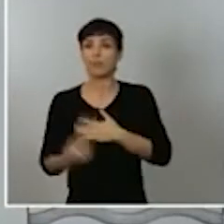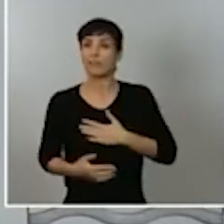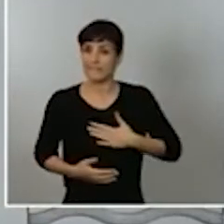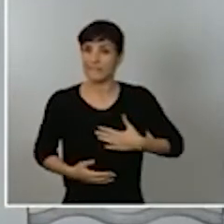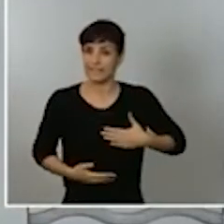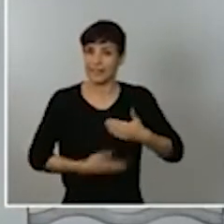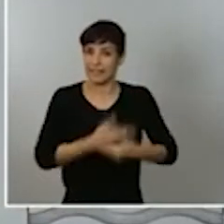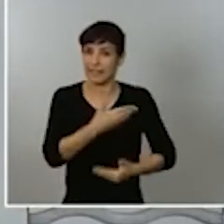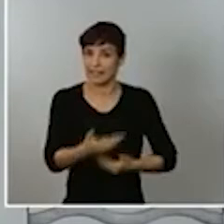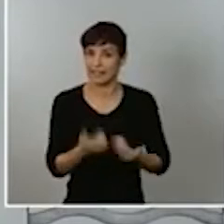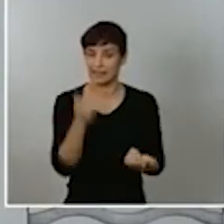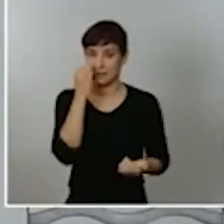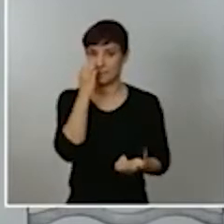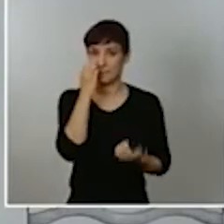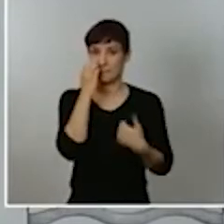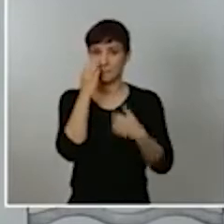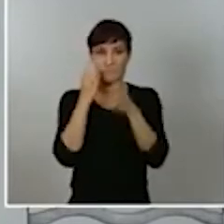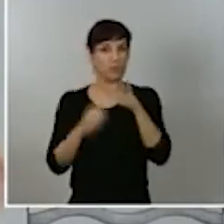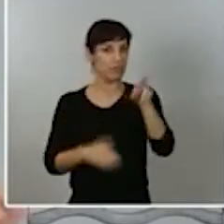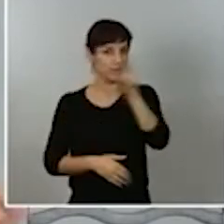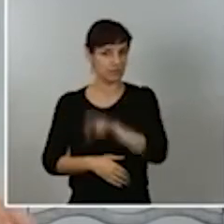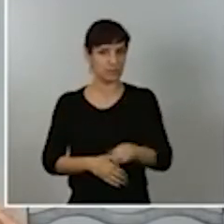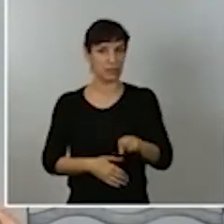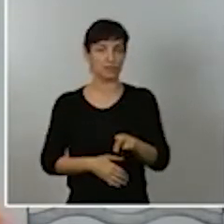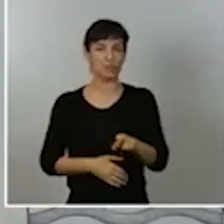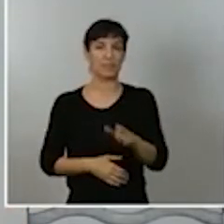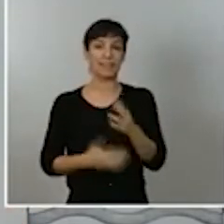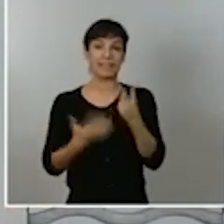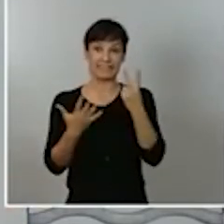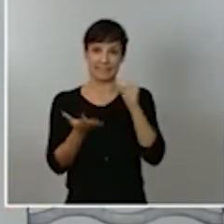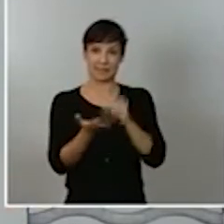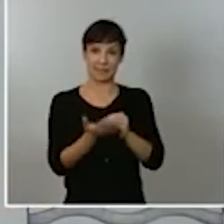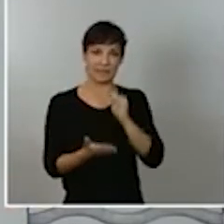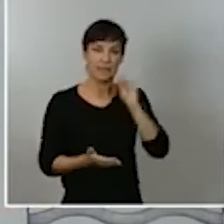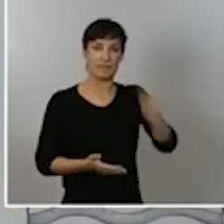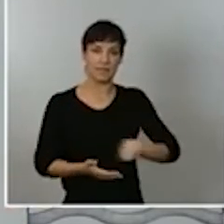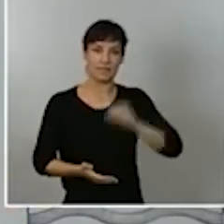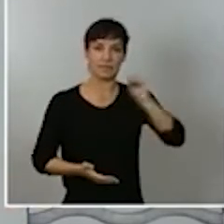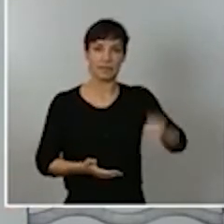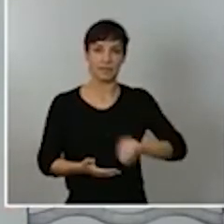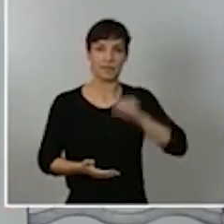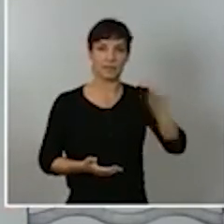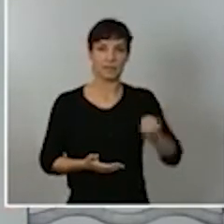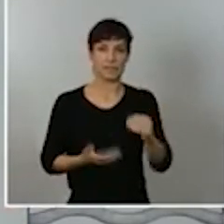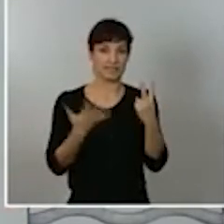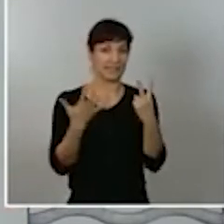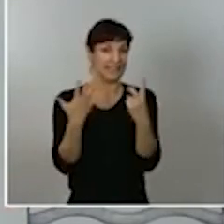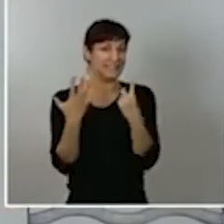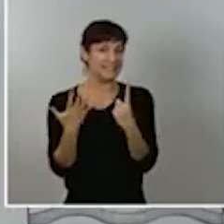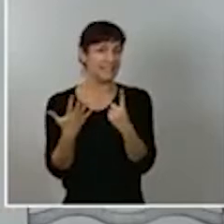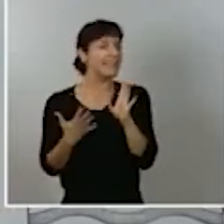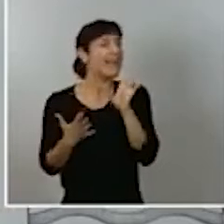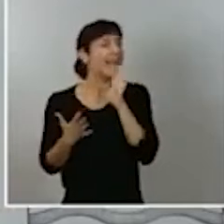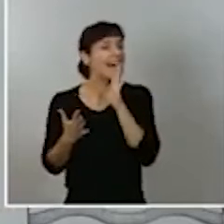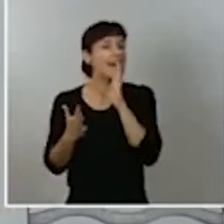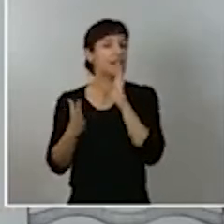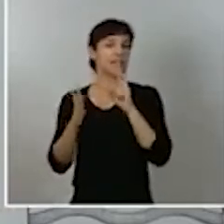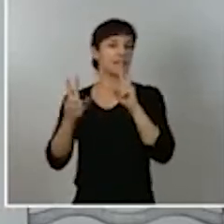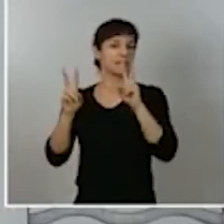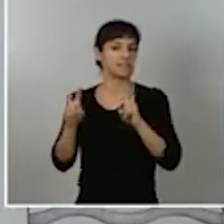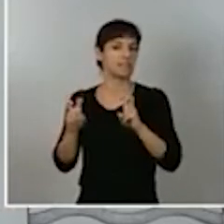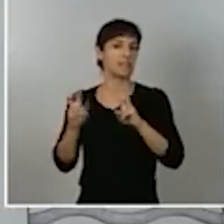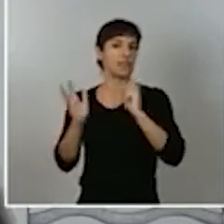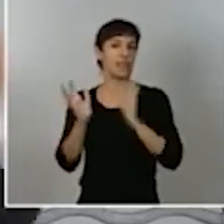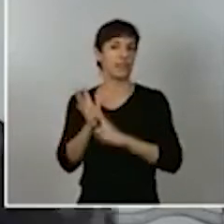porque insisto en siete ocasiones que se ha pedido ratificación seis de ellas se ha invocado el título de la ley 86 de salud pública y en la séptima no